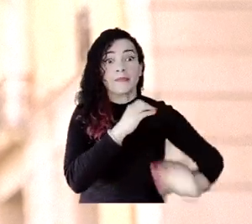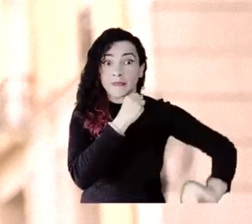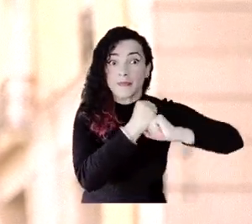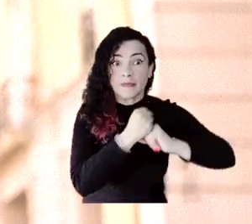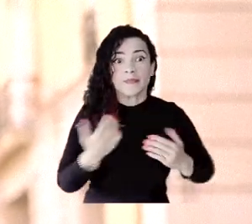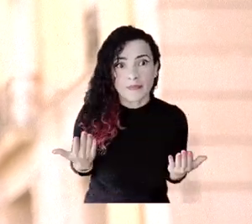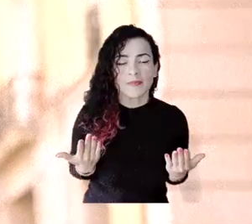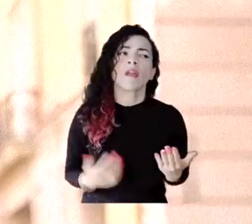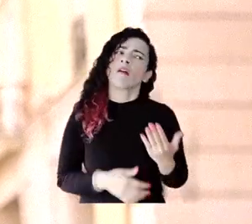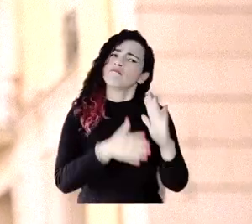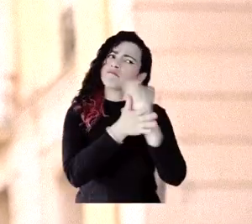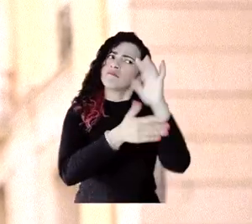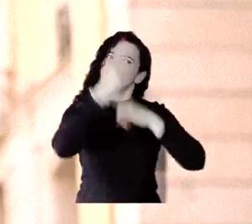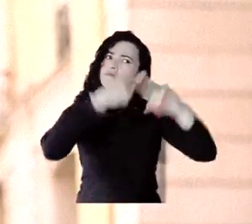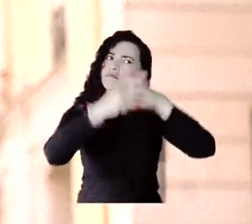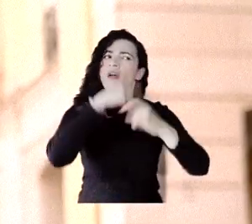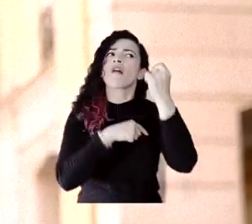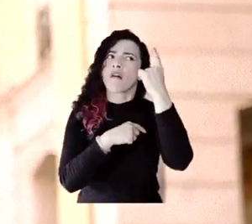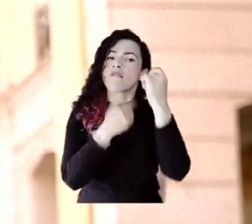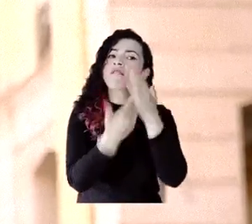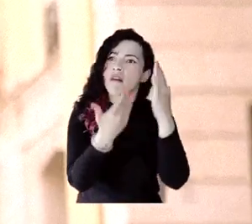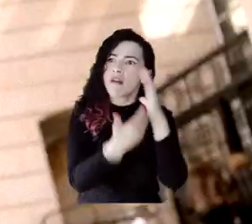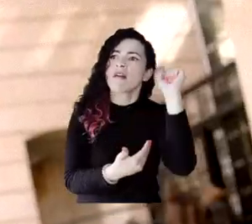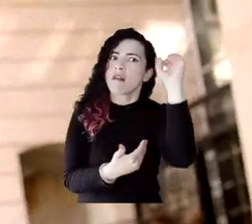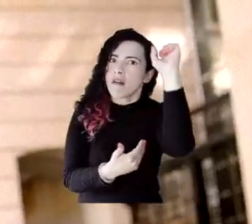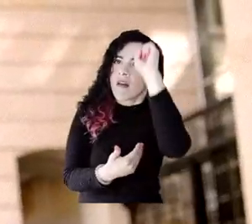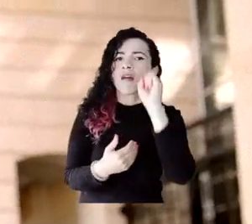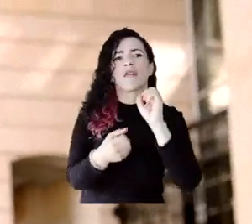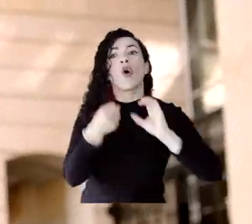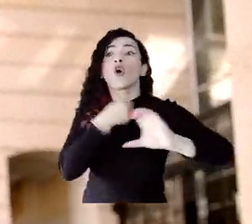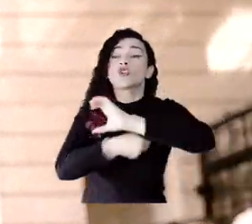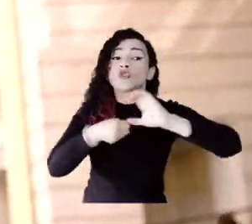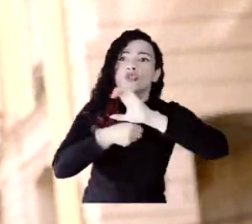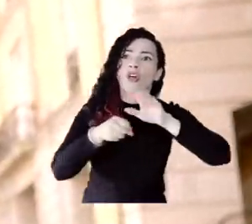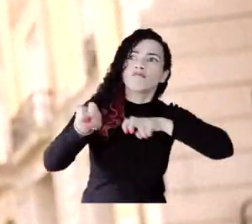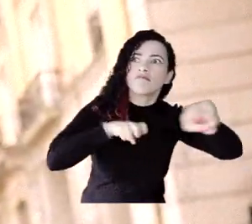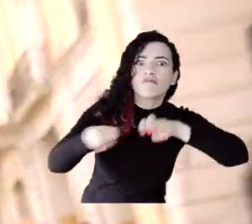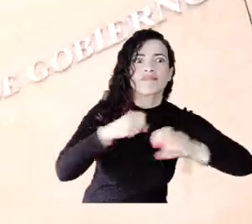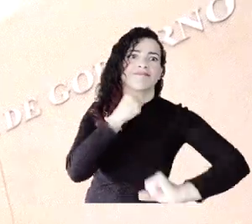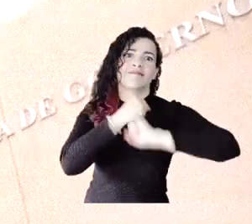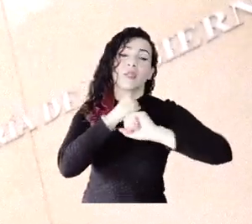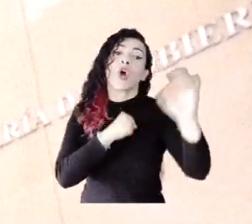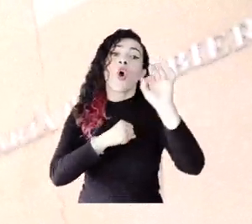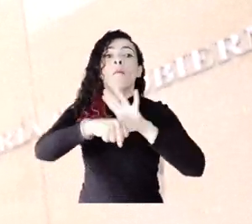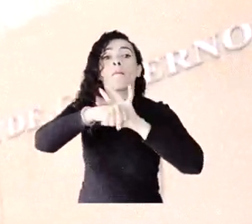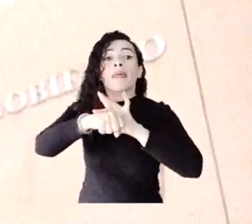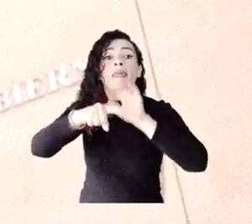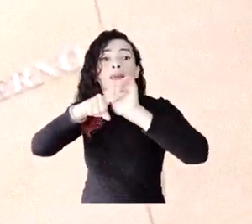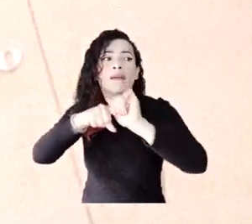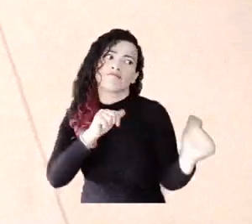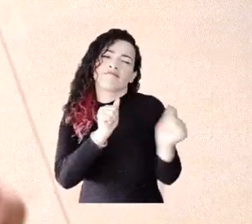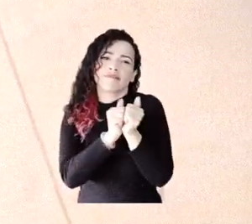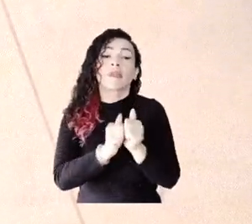más fácil la información y transportarnos más fácil en la ciudad o acompañarnos en una cita médica. Bogotá trabaja para